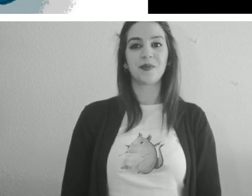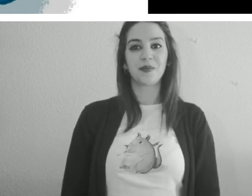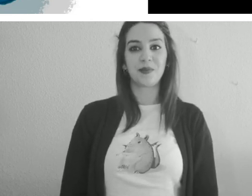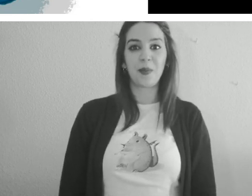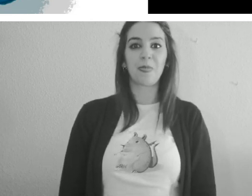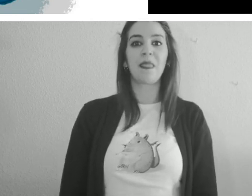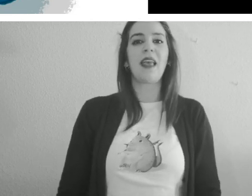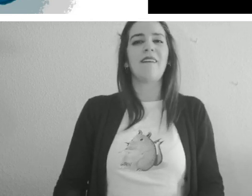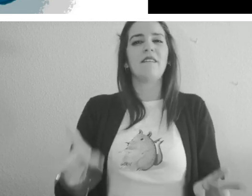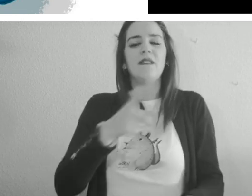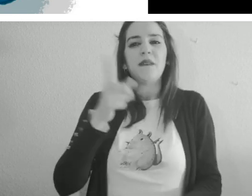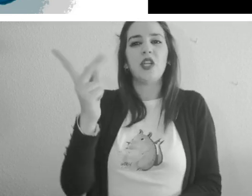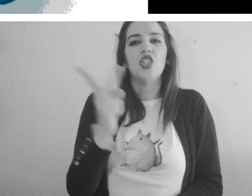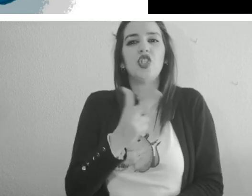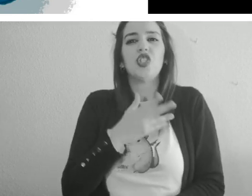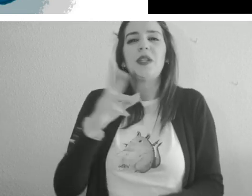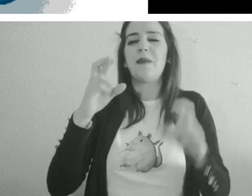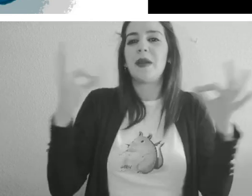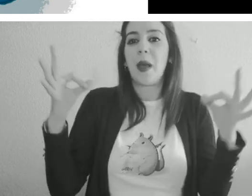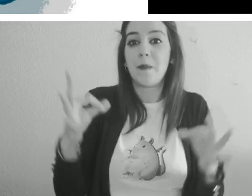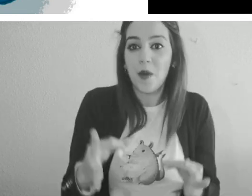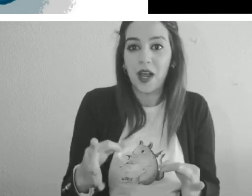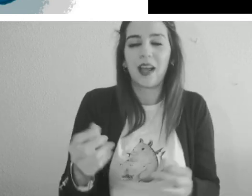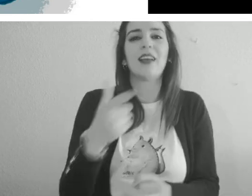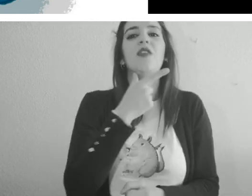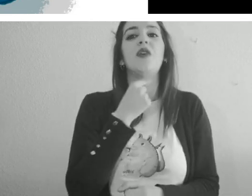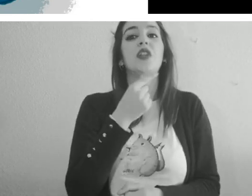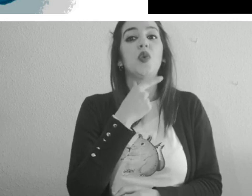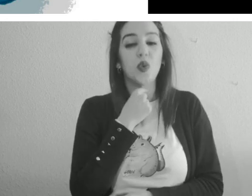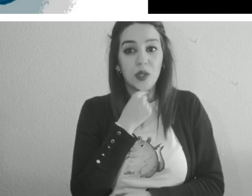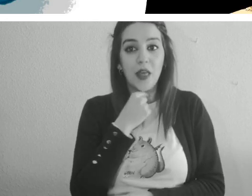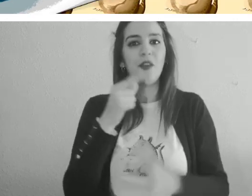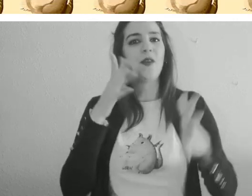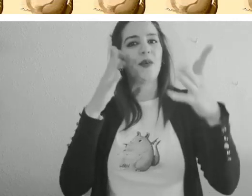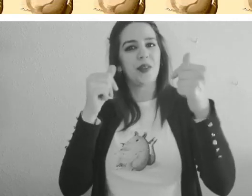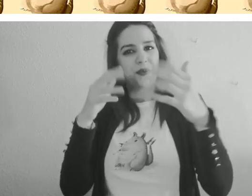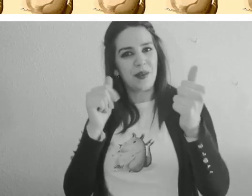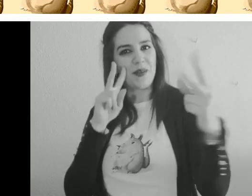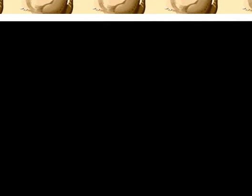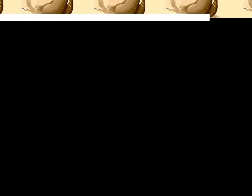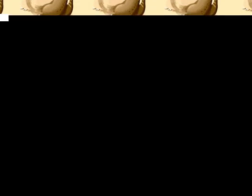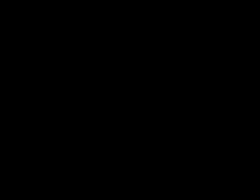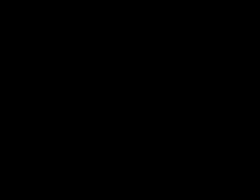Esperemos que hayáis disfrutado. Nosotros nos despedimos y os decimos que hasta la próxima.